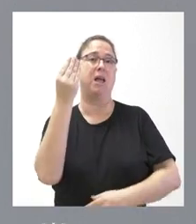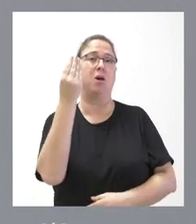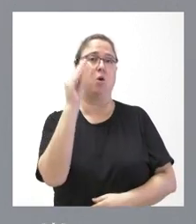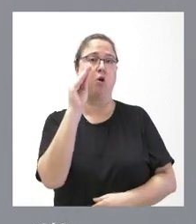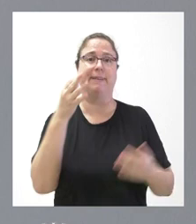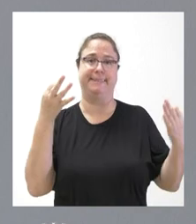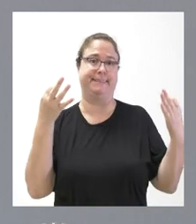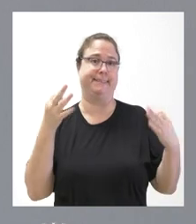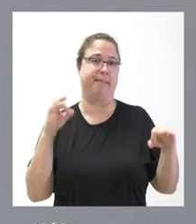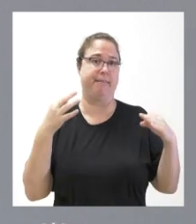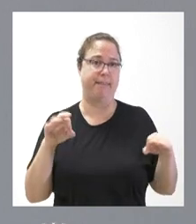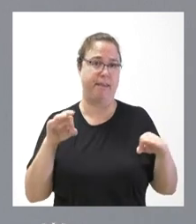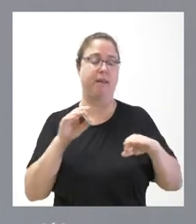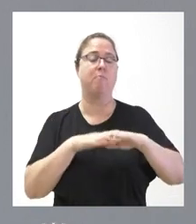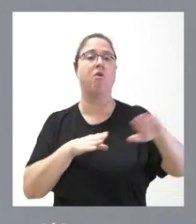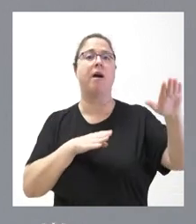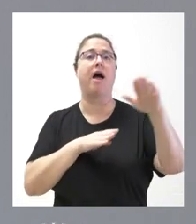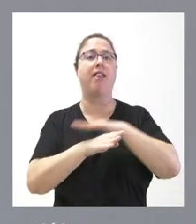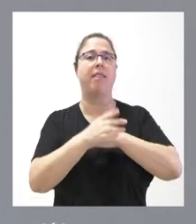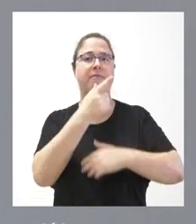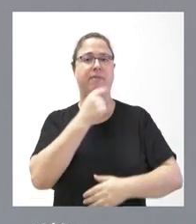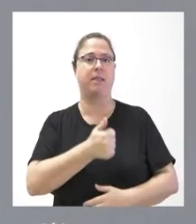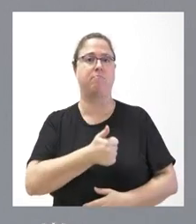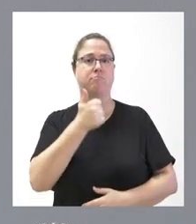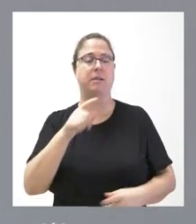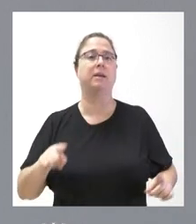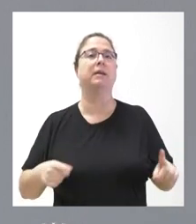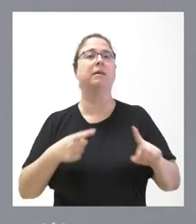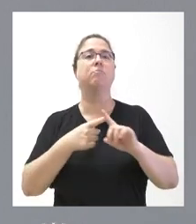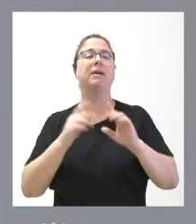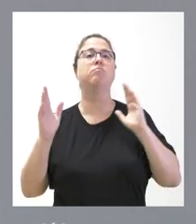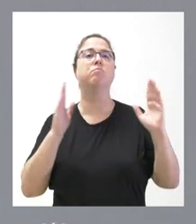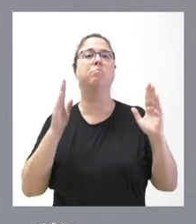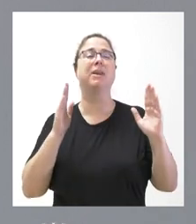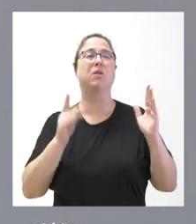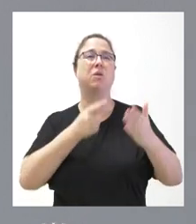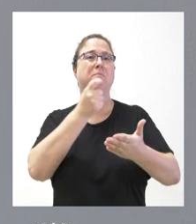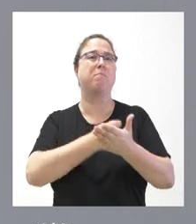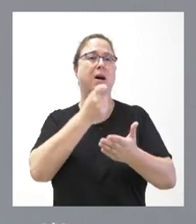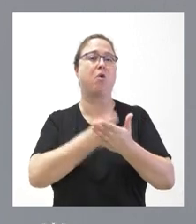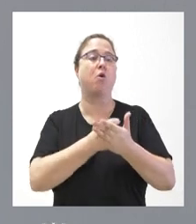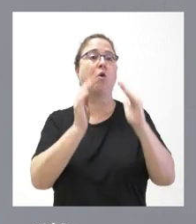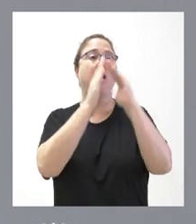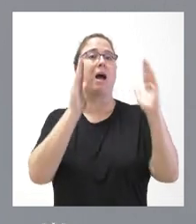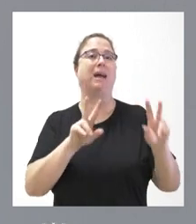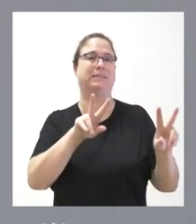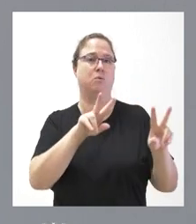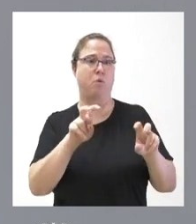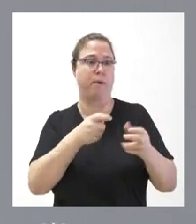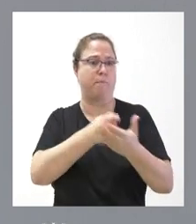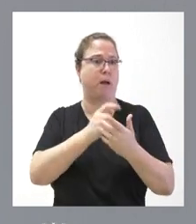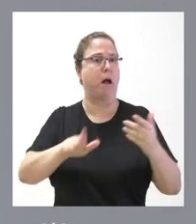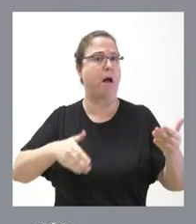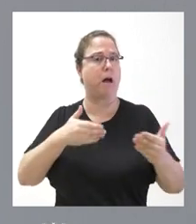viviendas a las que poder acceder, y el periodo medio de pago de una vivienda nueva o el tiempo de